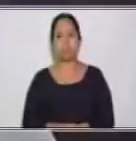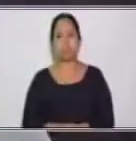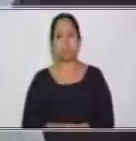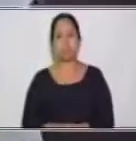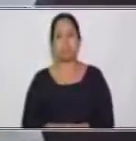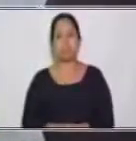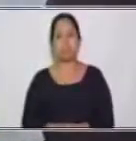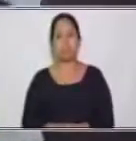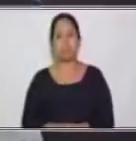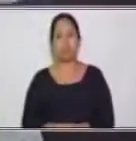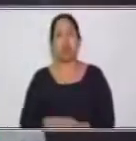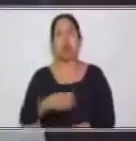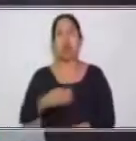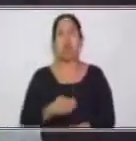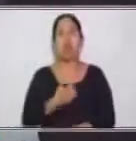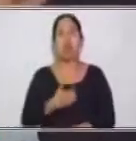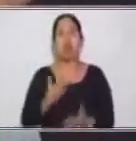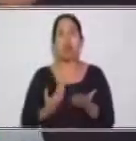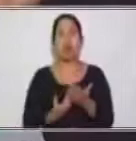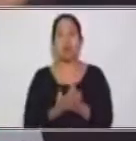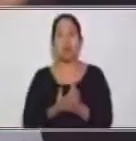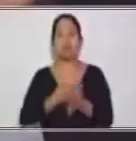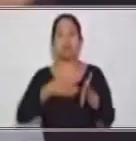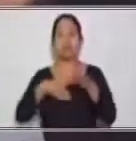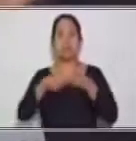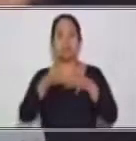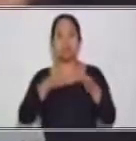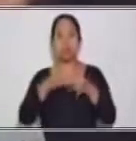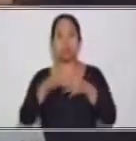La nueva clase es explicada, ¿el profesor?